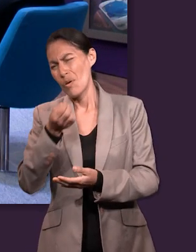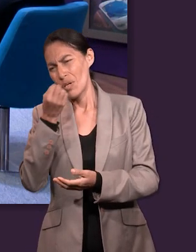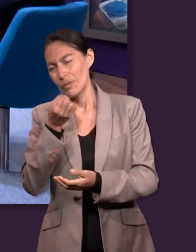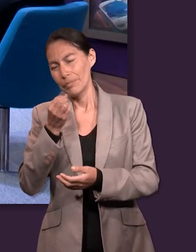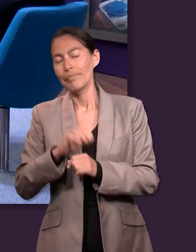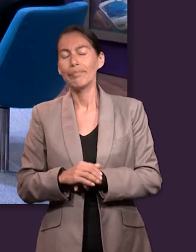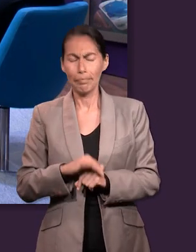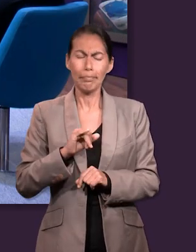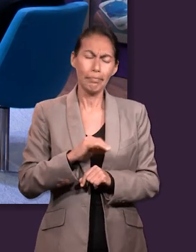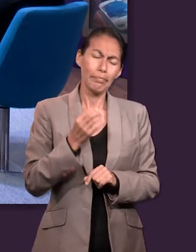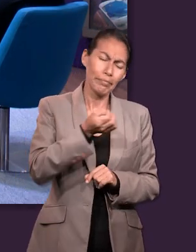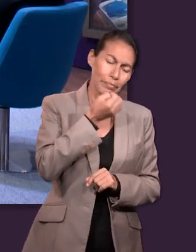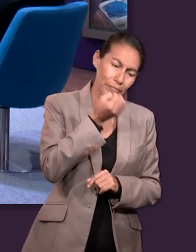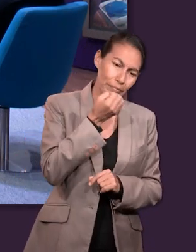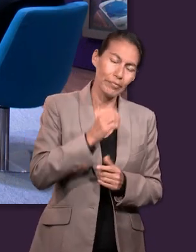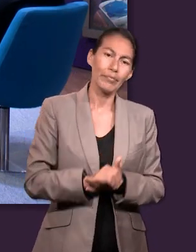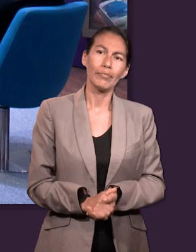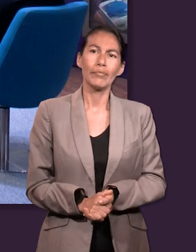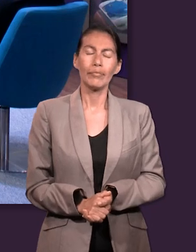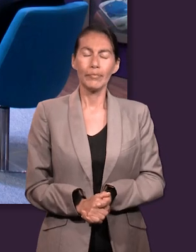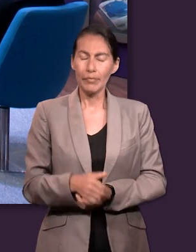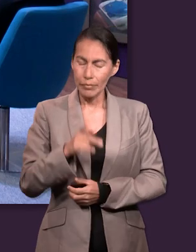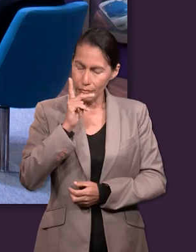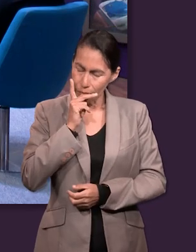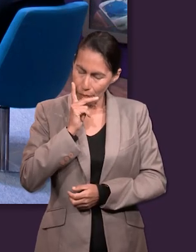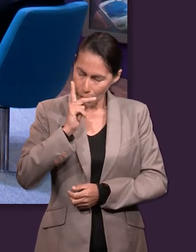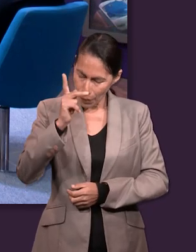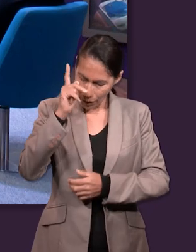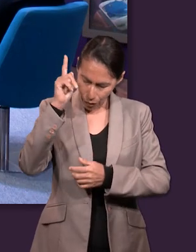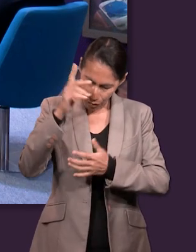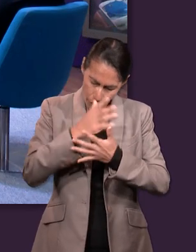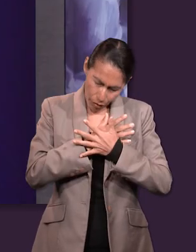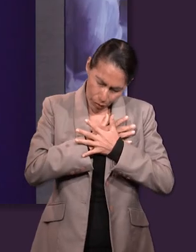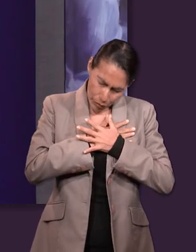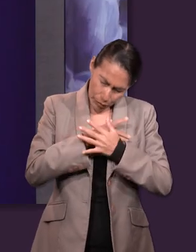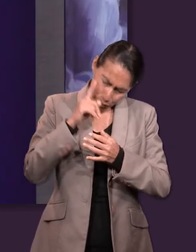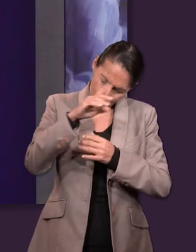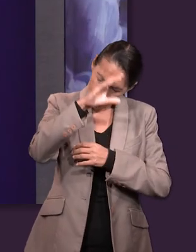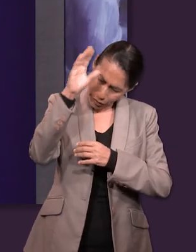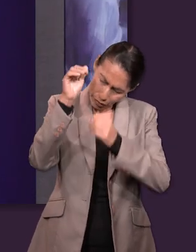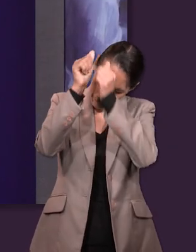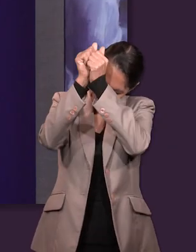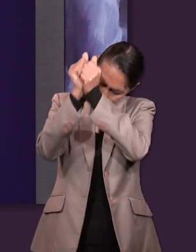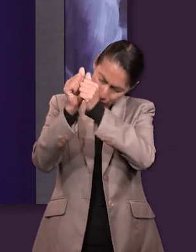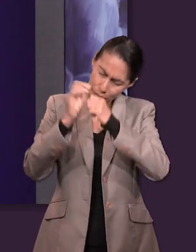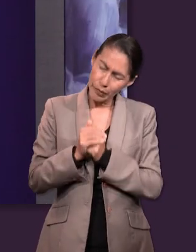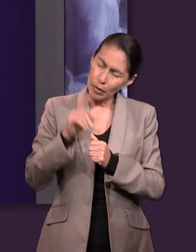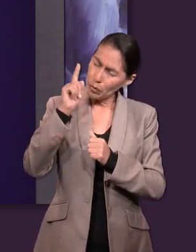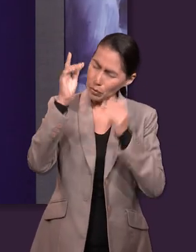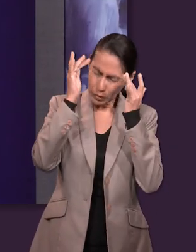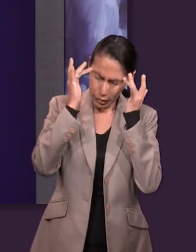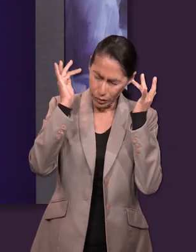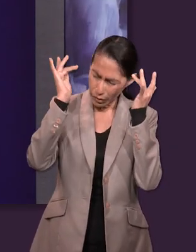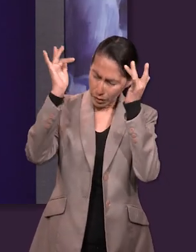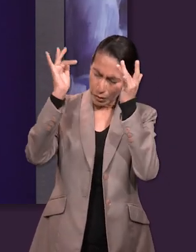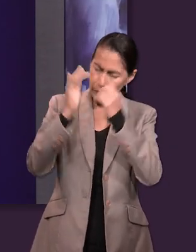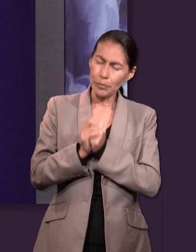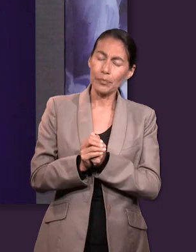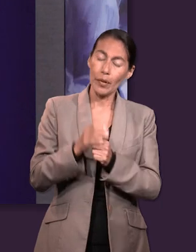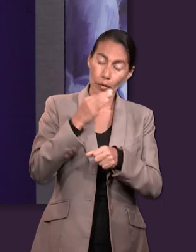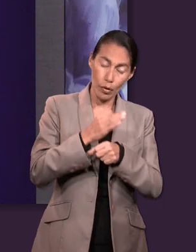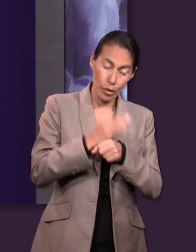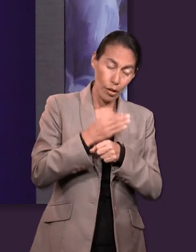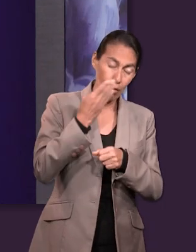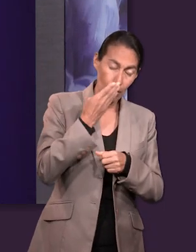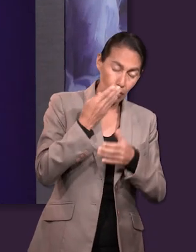oración. Vamos a orar. Padre de amor, que estás en el cielo, santificado sea tu nombre. Señor, te damos gracias por la oportunidad de